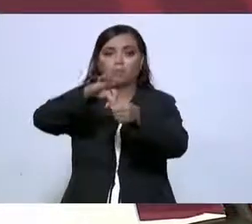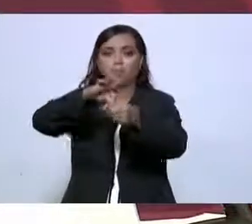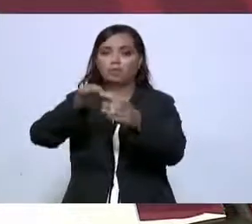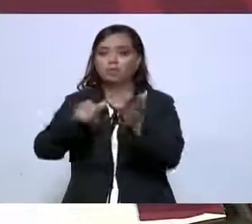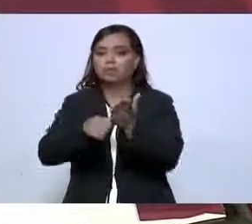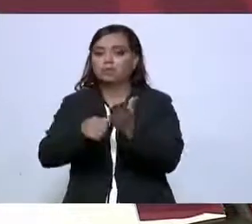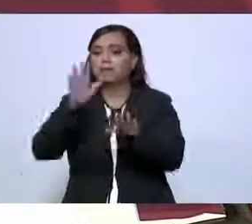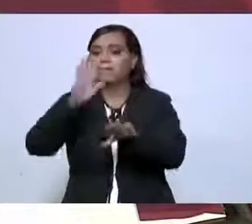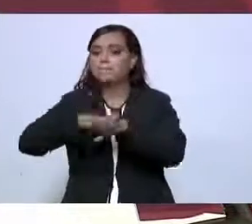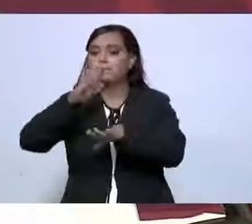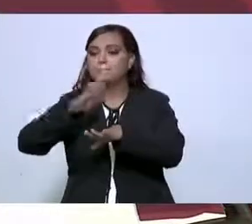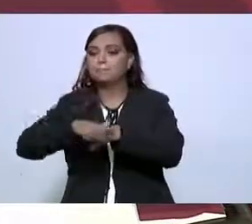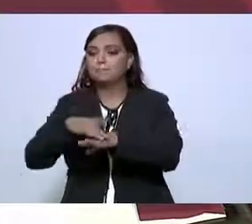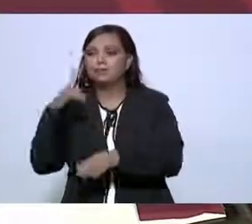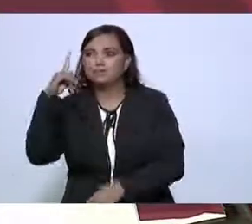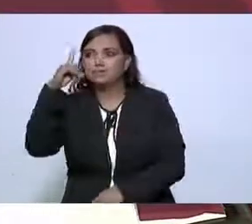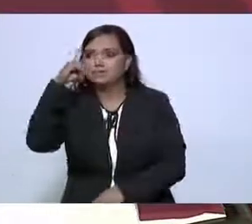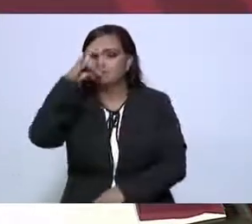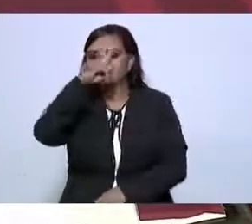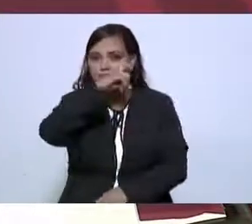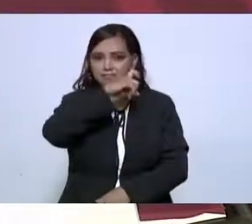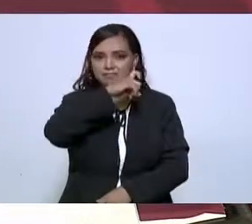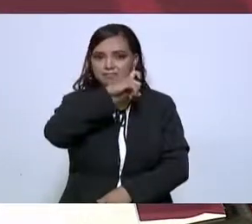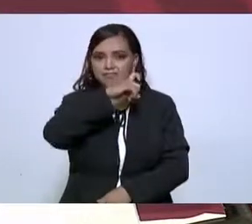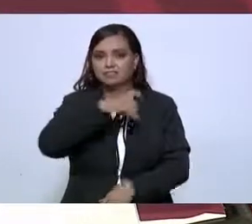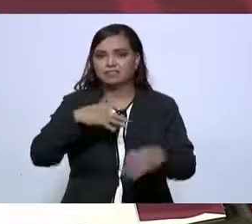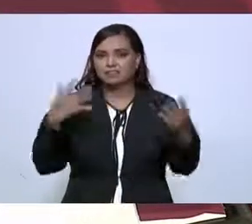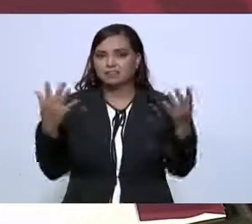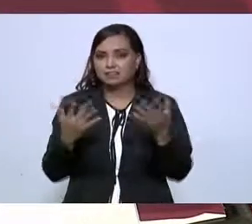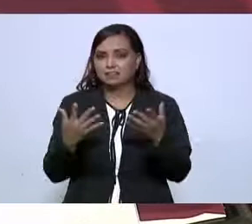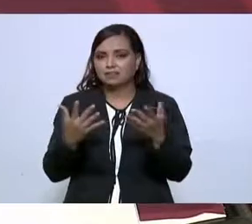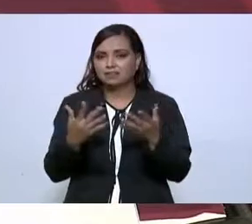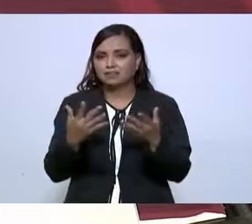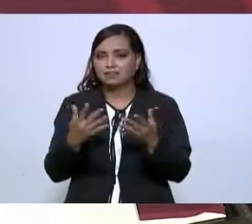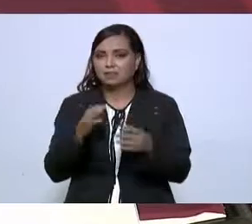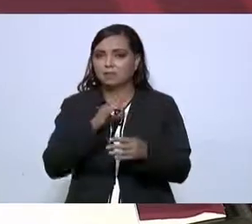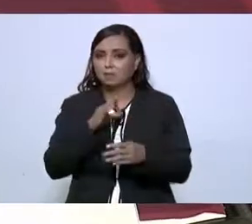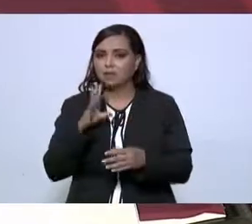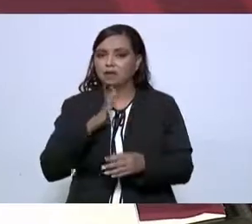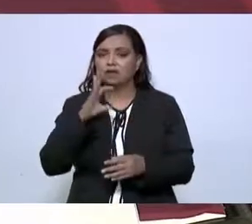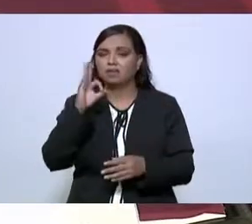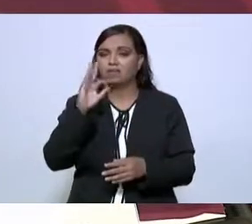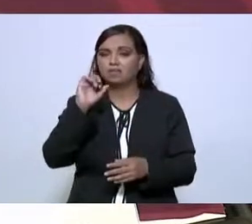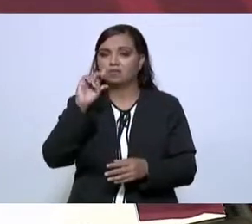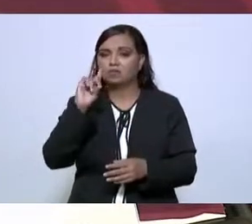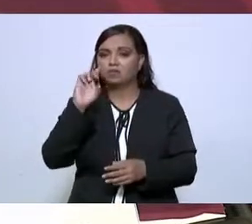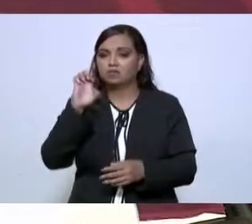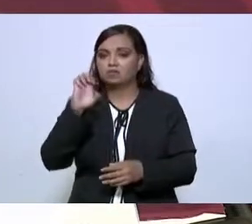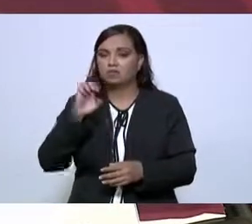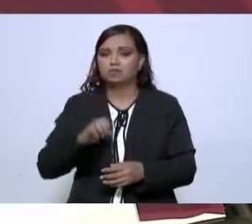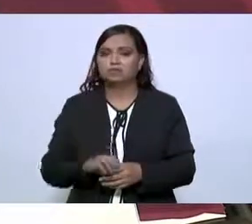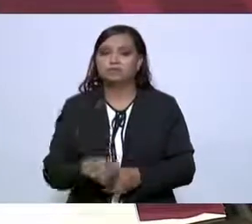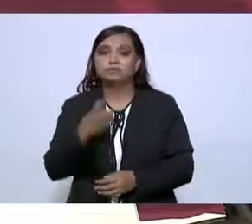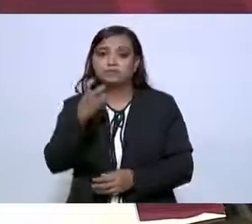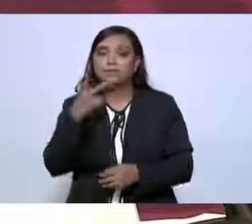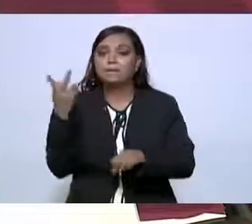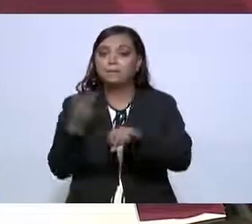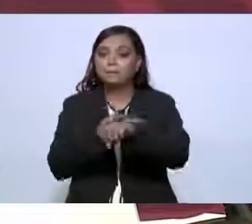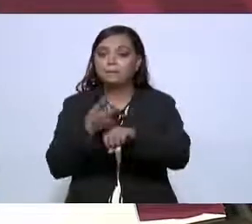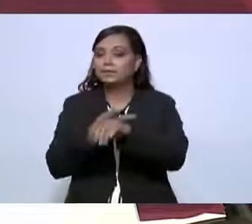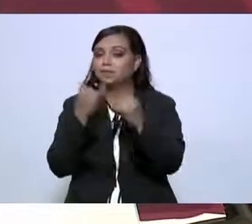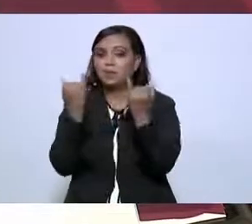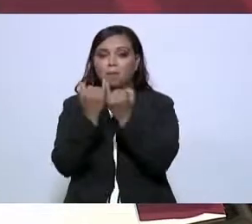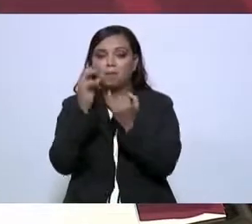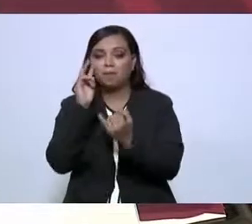es más difícil que funcione el fraude. Y eso fue lo que vimos